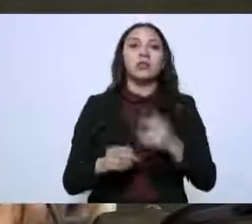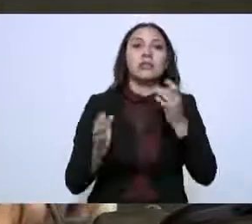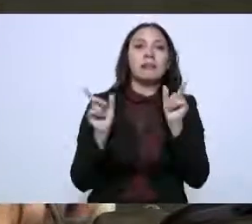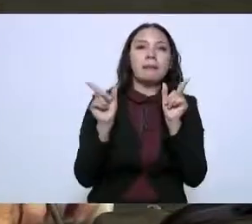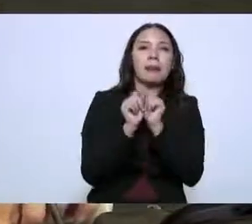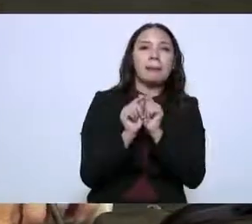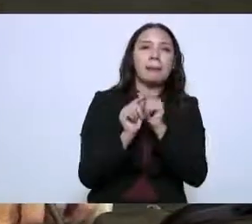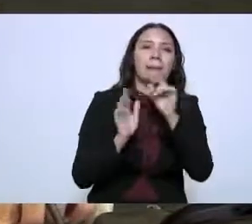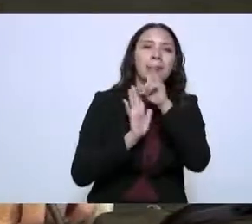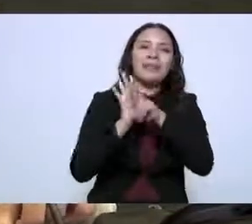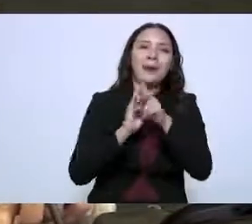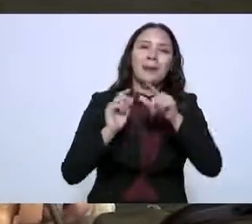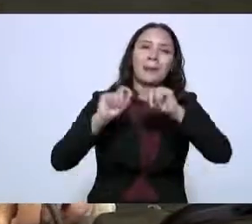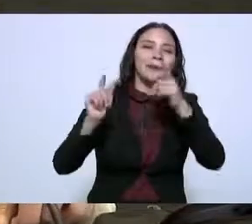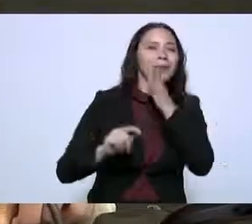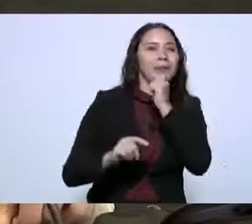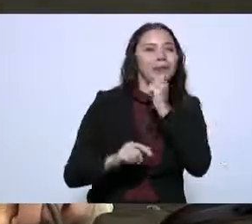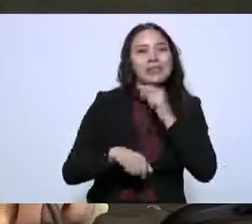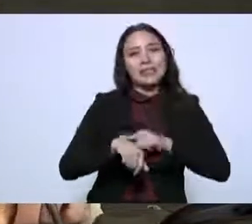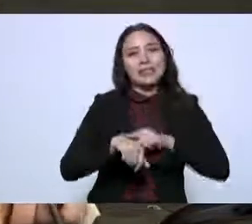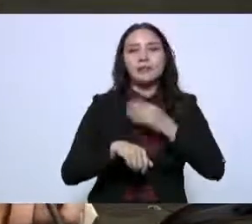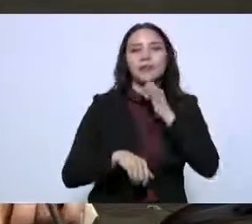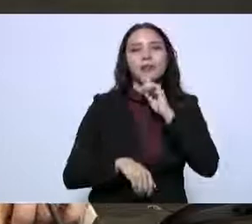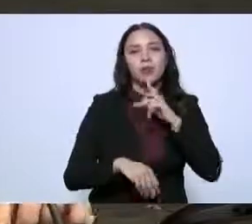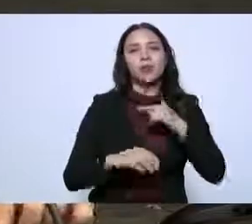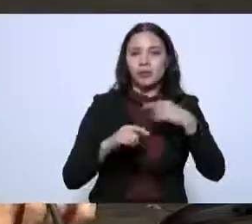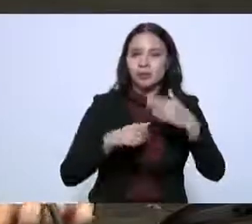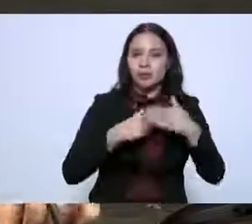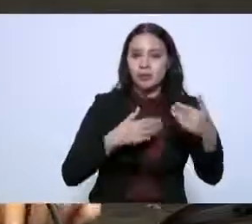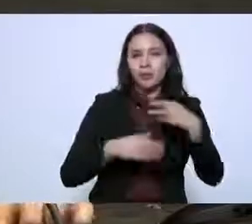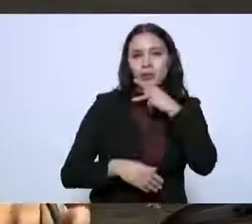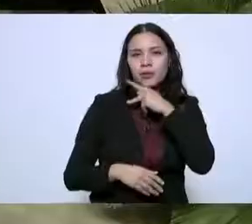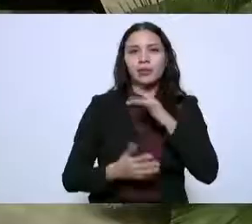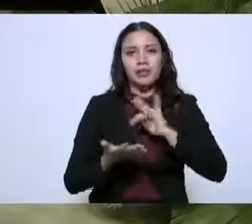respeto al tiempo pero para que lo tengan ustedes de este programa gracias